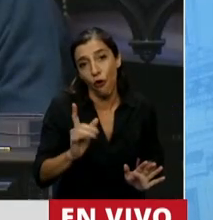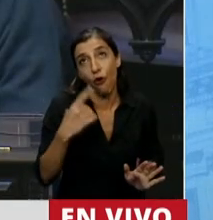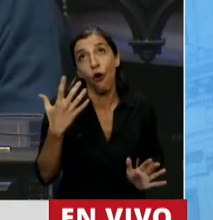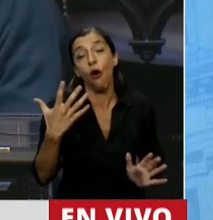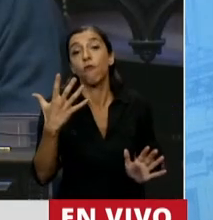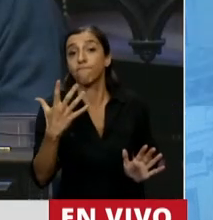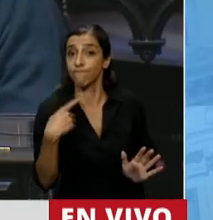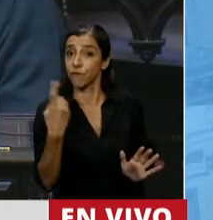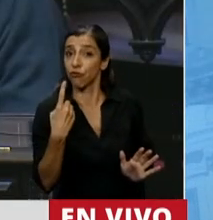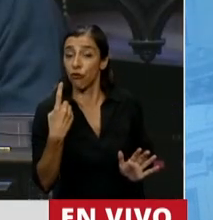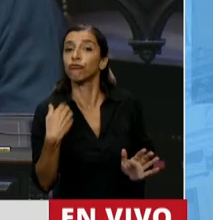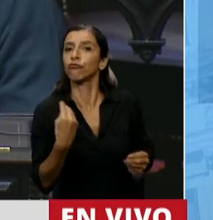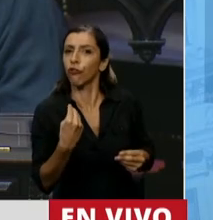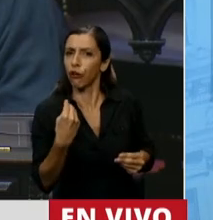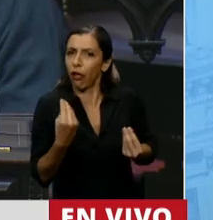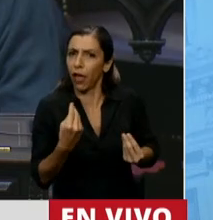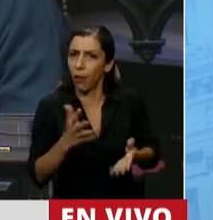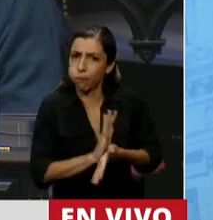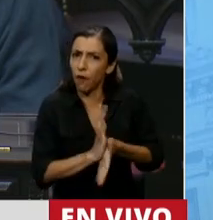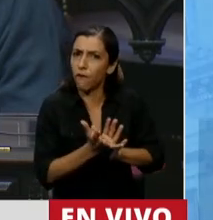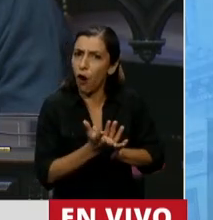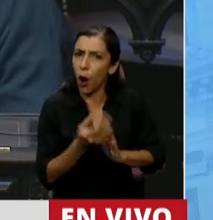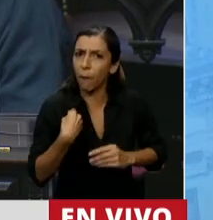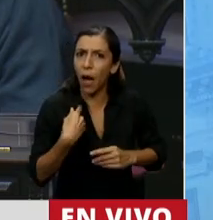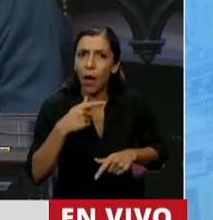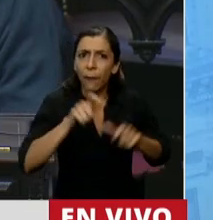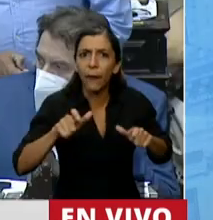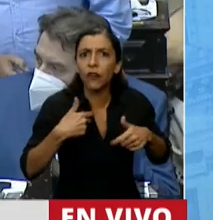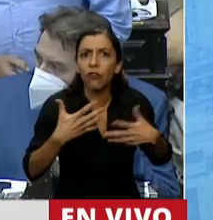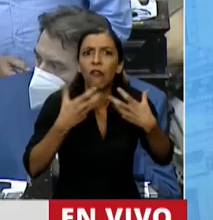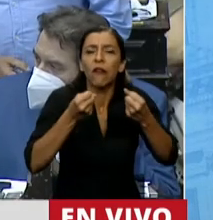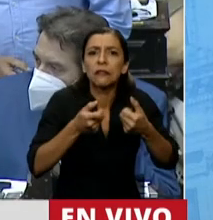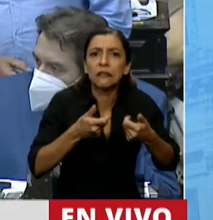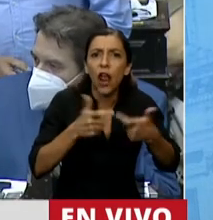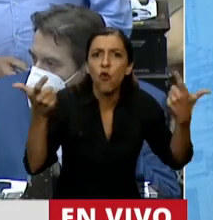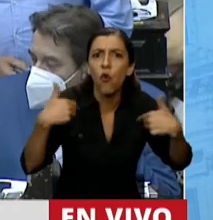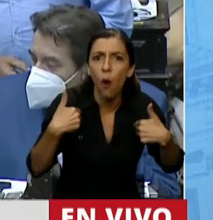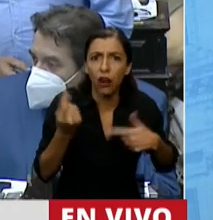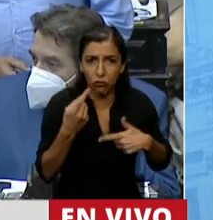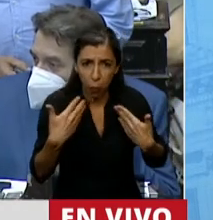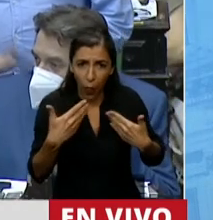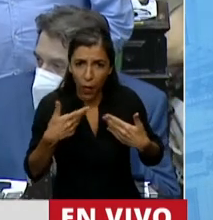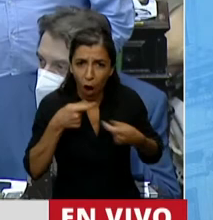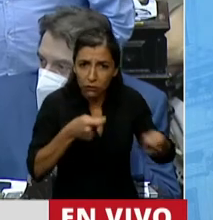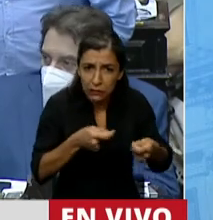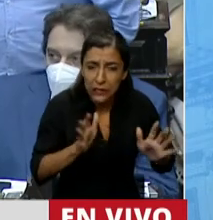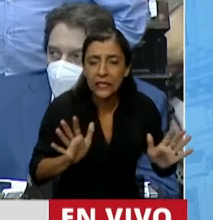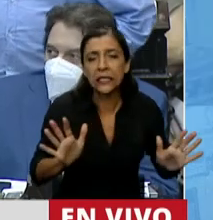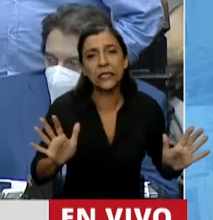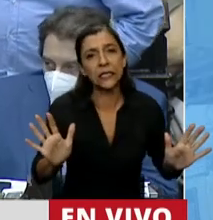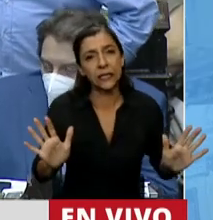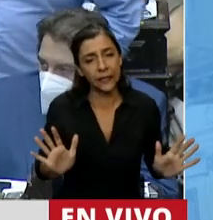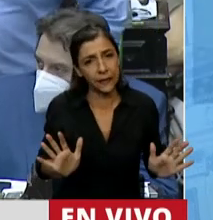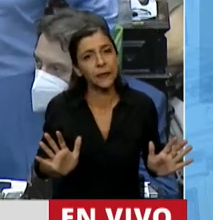legalizando la aniquilización de los más débiles. Si dejáramos un mundo selectivo donde solo habiten